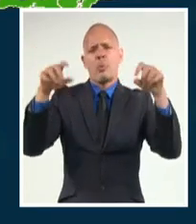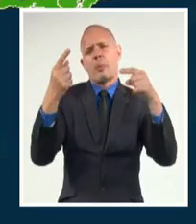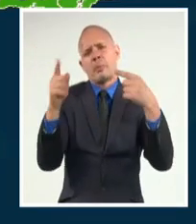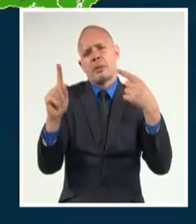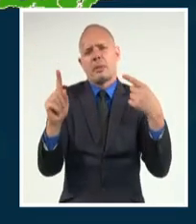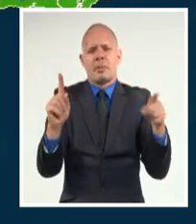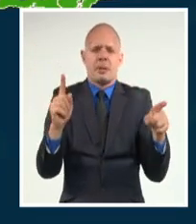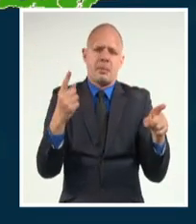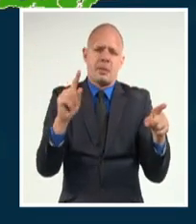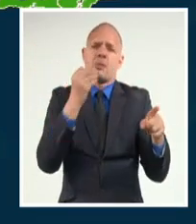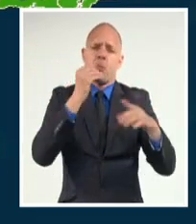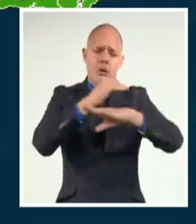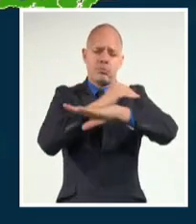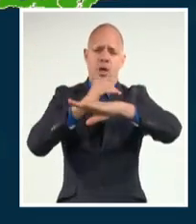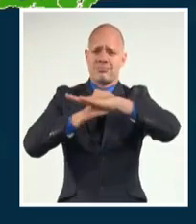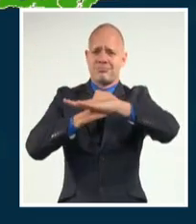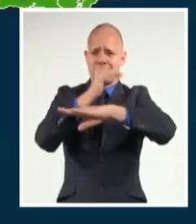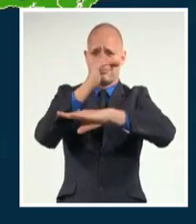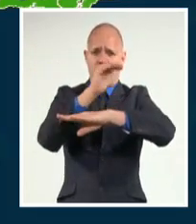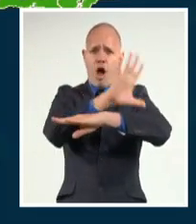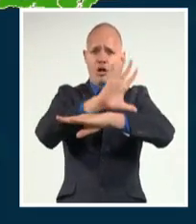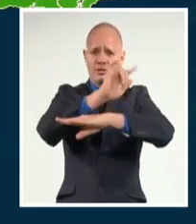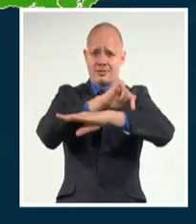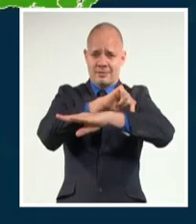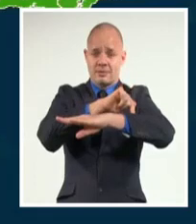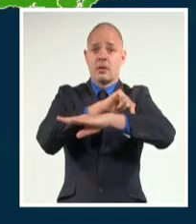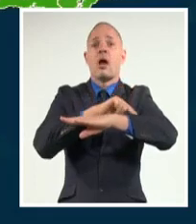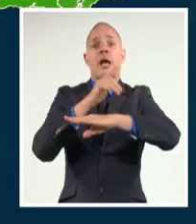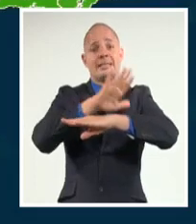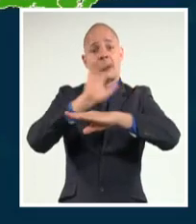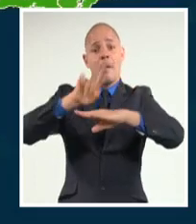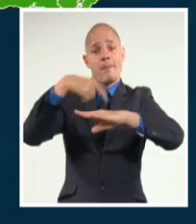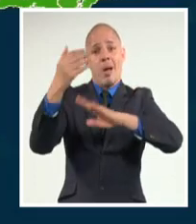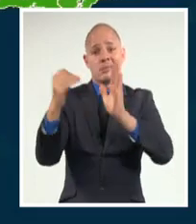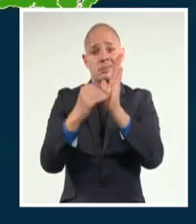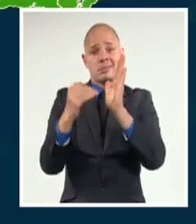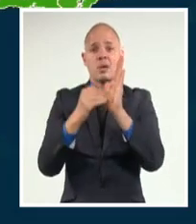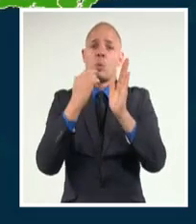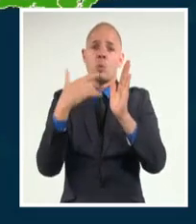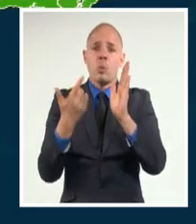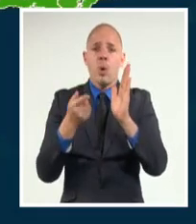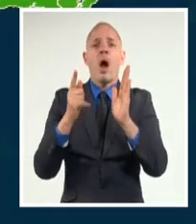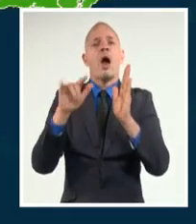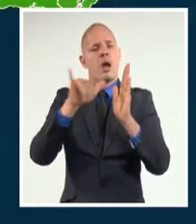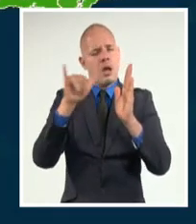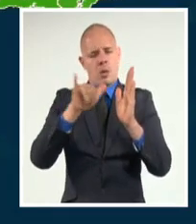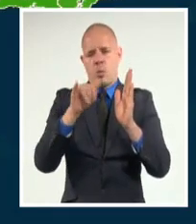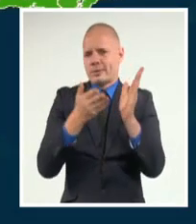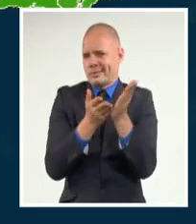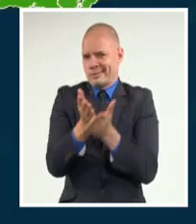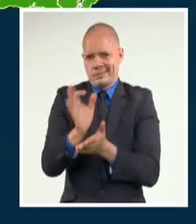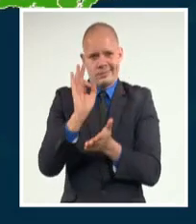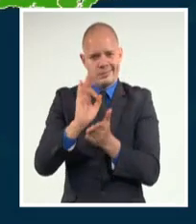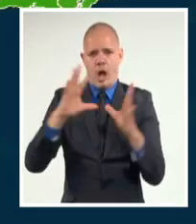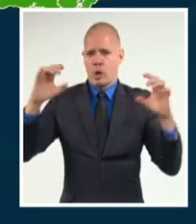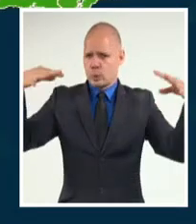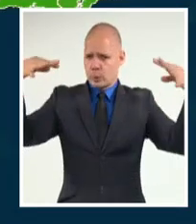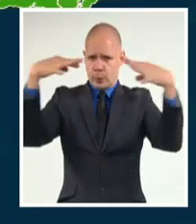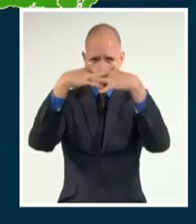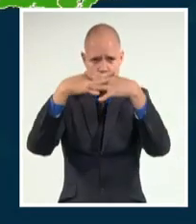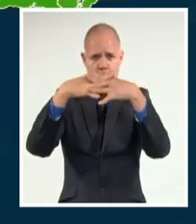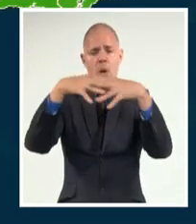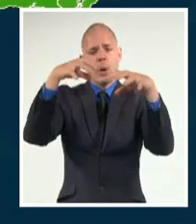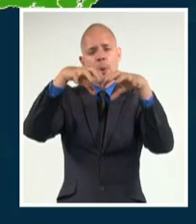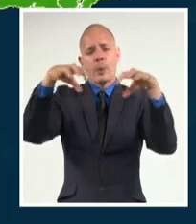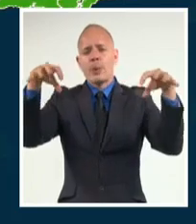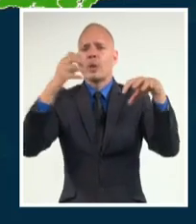hacia zonas de la costa norte oriental. Por la tarde estará mayormente nublado en gran parte del país con algunos chubascos y lluvias que se extenderán